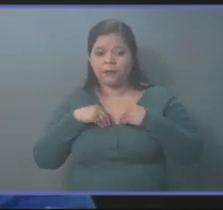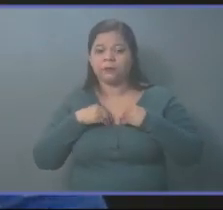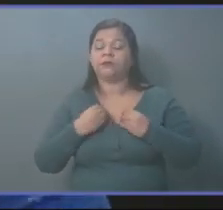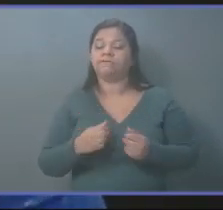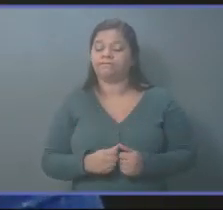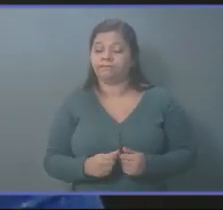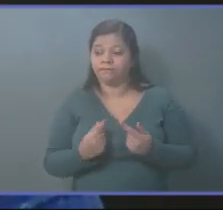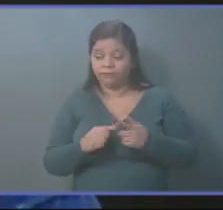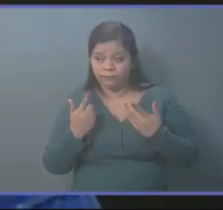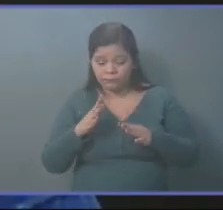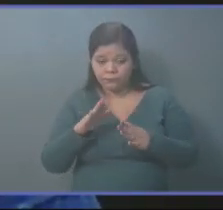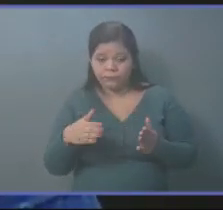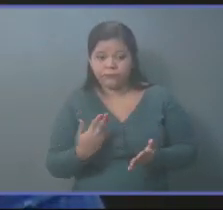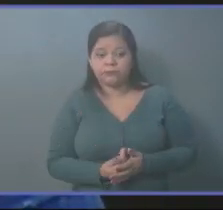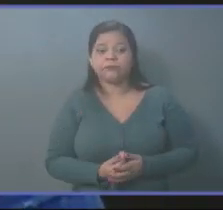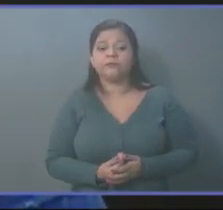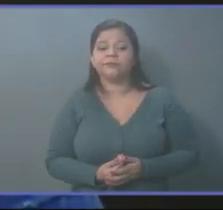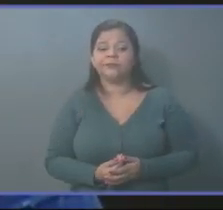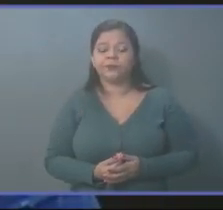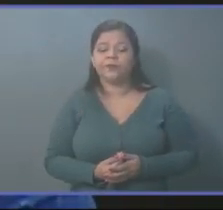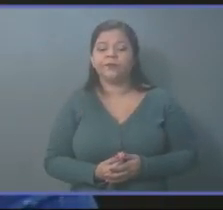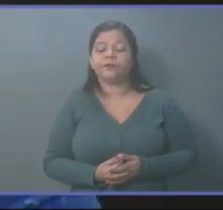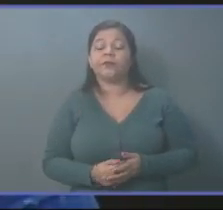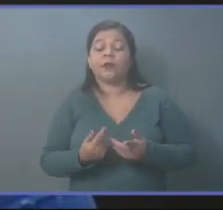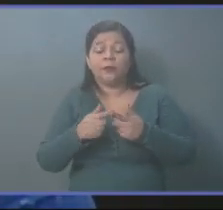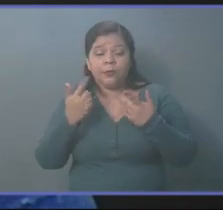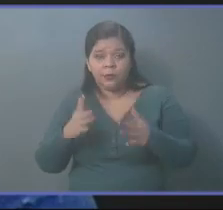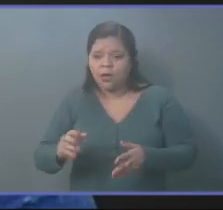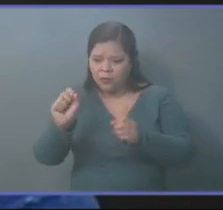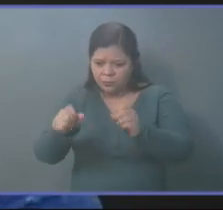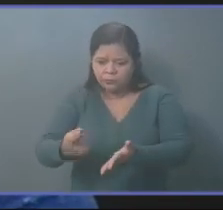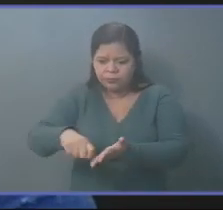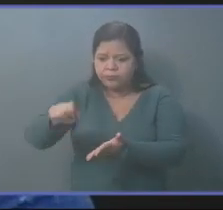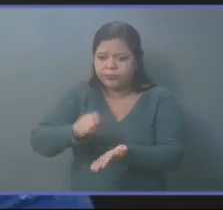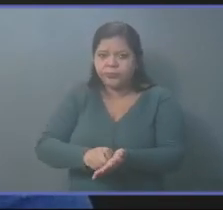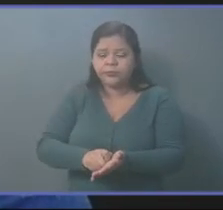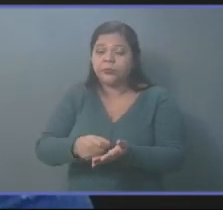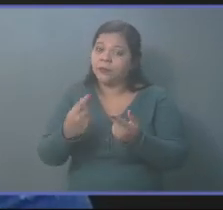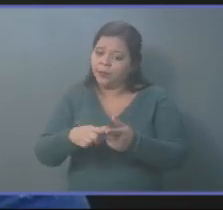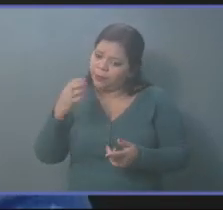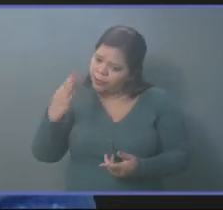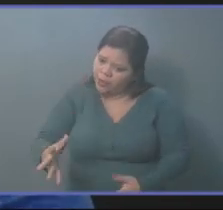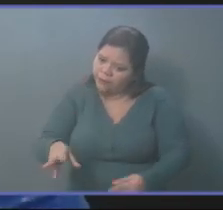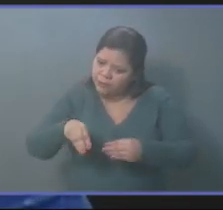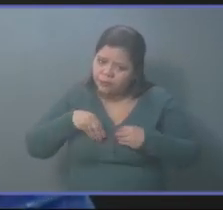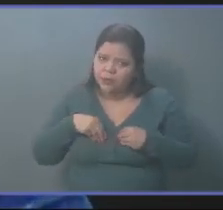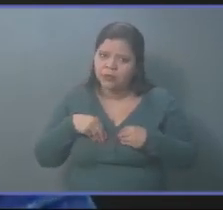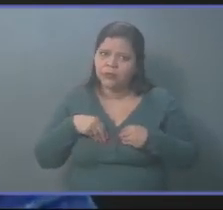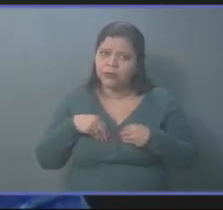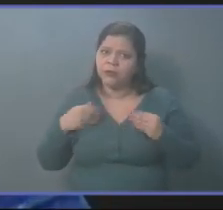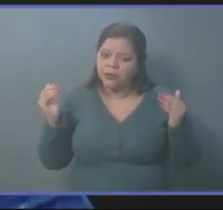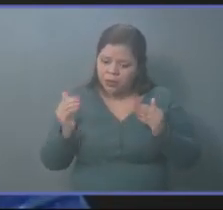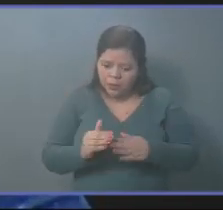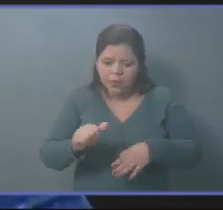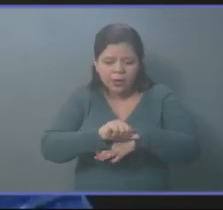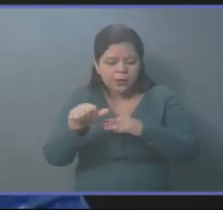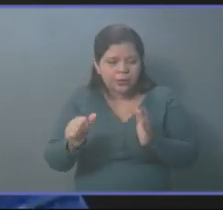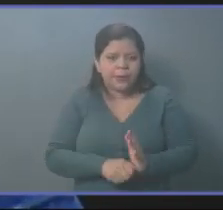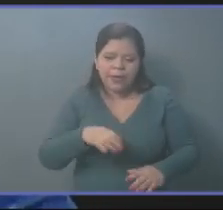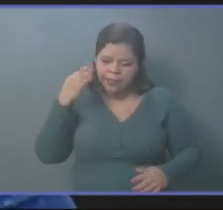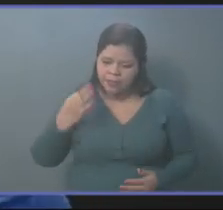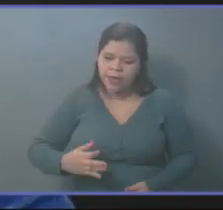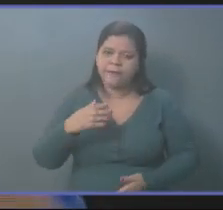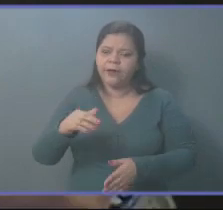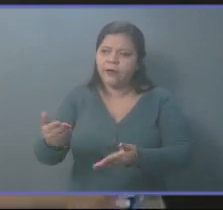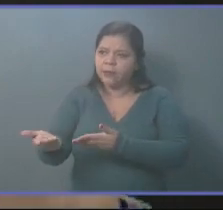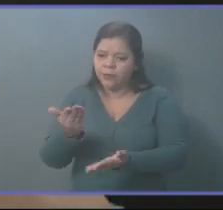Si quiere que lo vete, que lo observe, que lo sancione. Pero tiene que recibirlo. Así como esta asamblea tenía que recibir